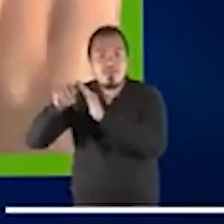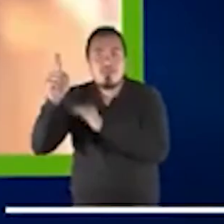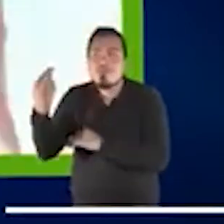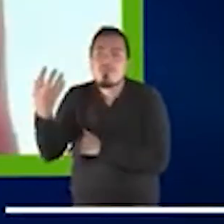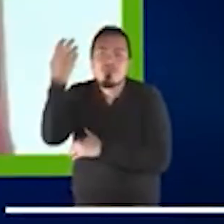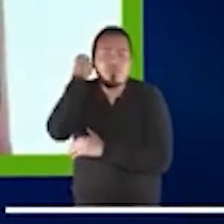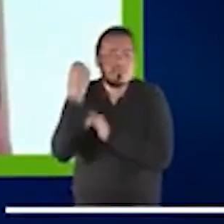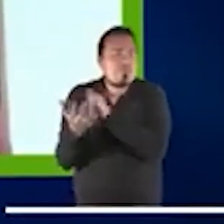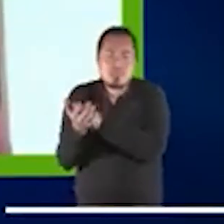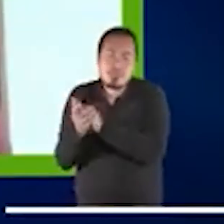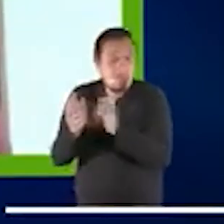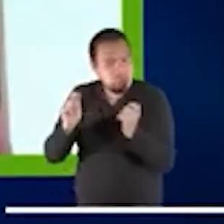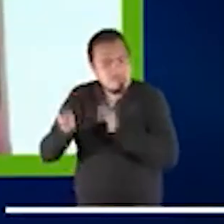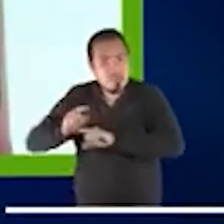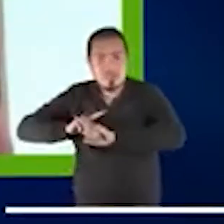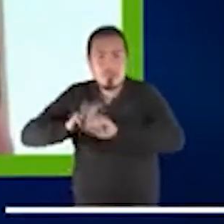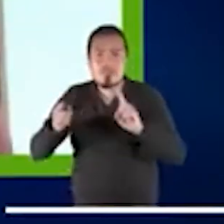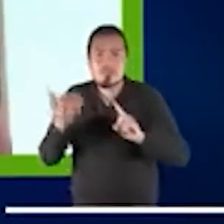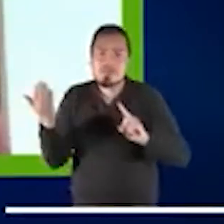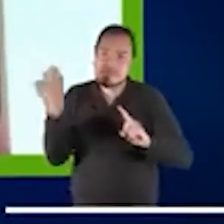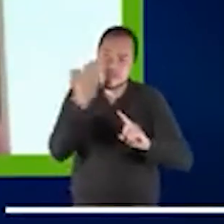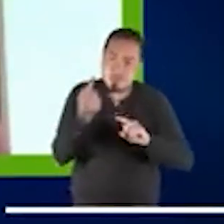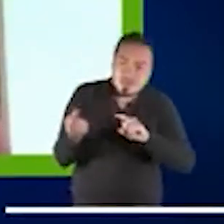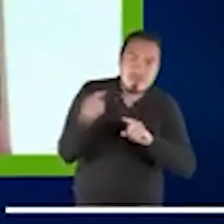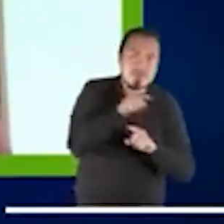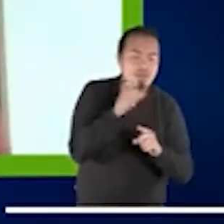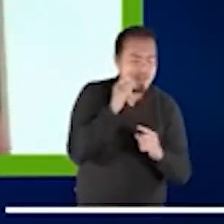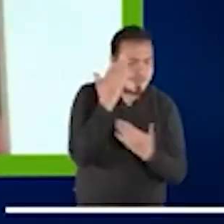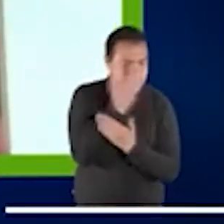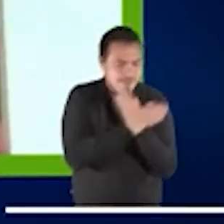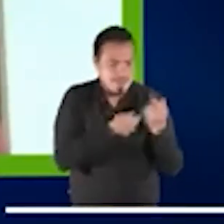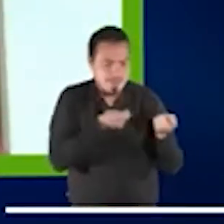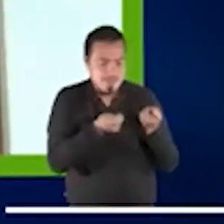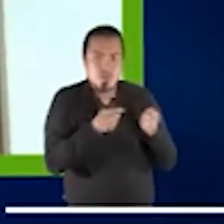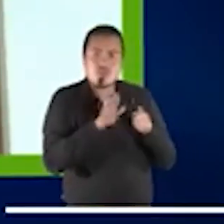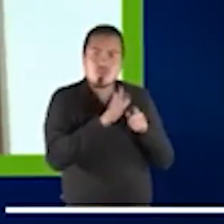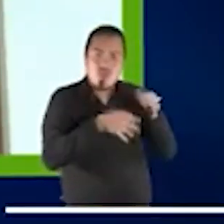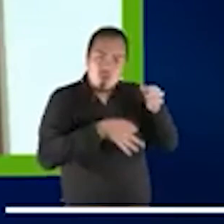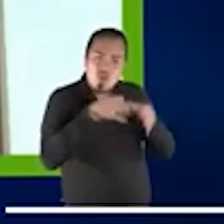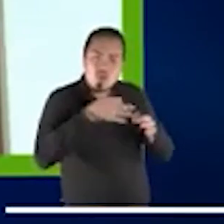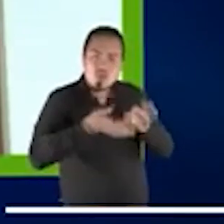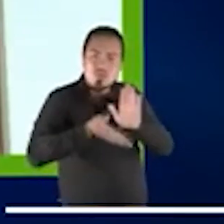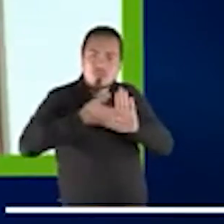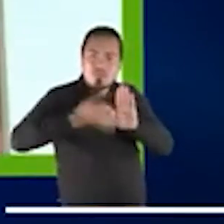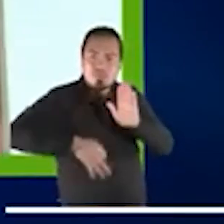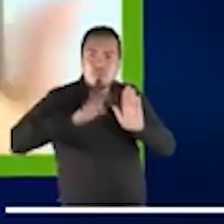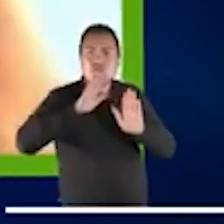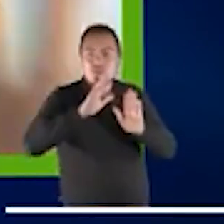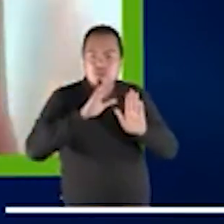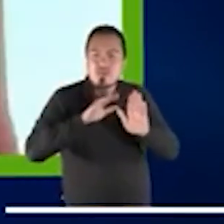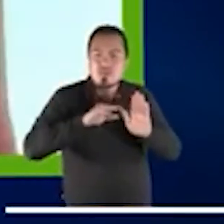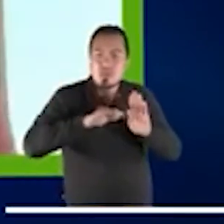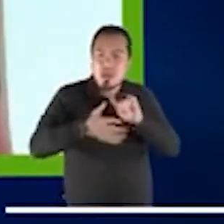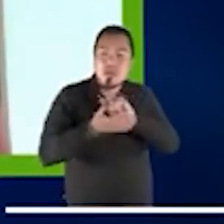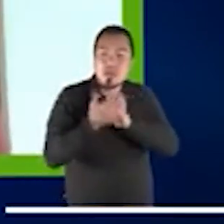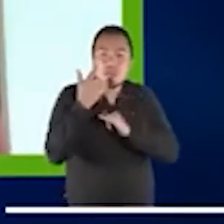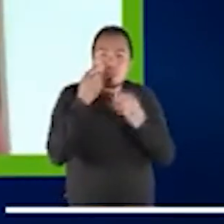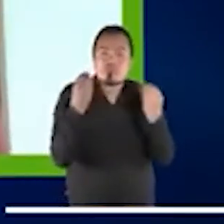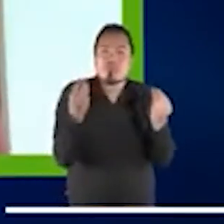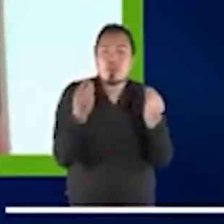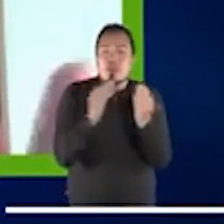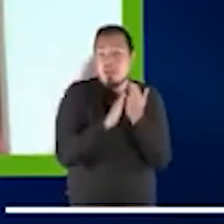pero otras alternativas de dar justicia y verdad a las víctimas y también para que los